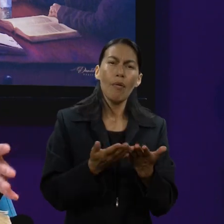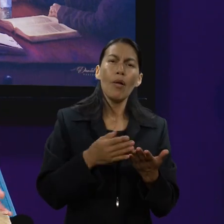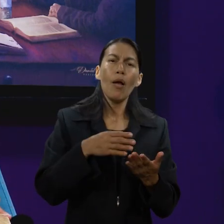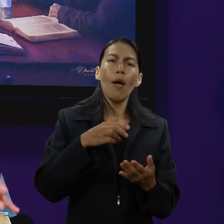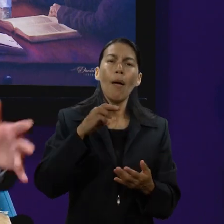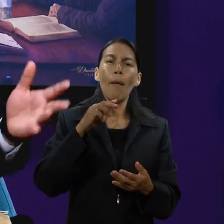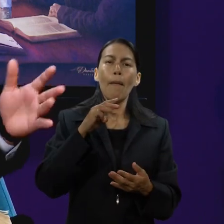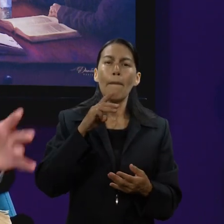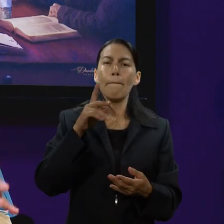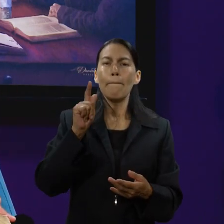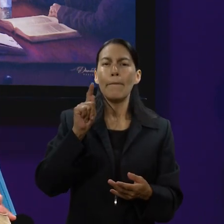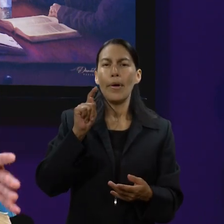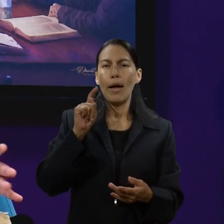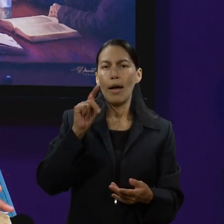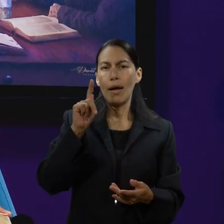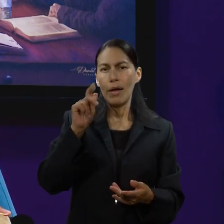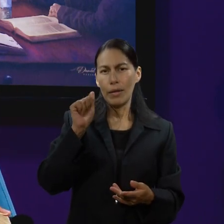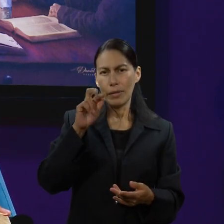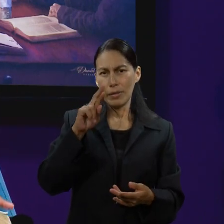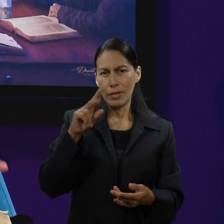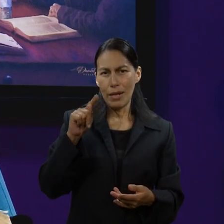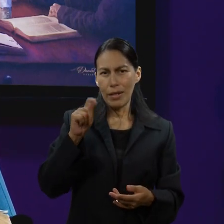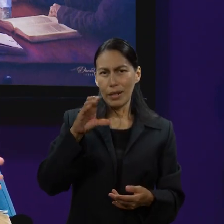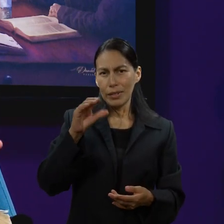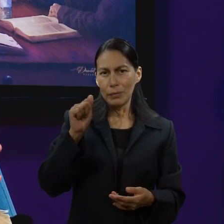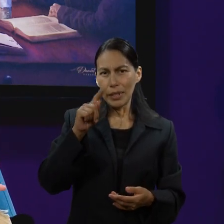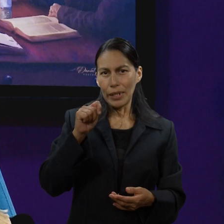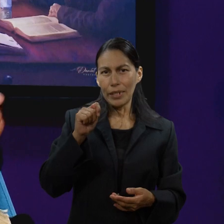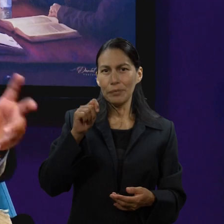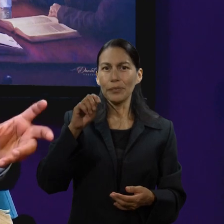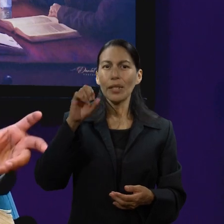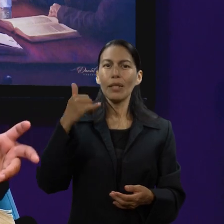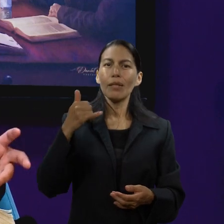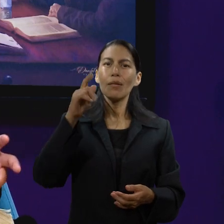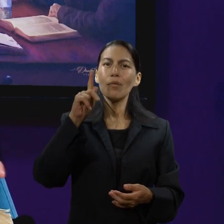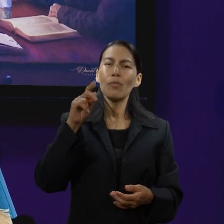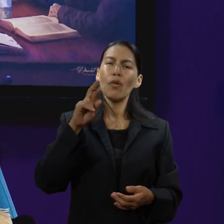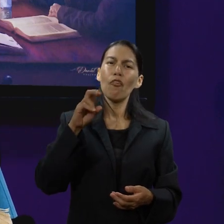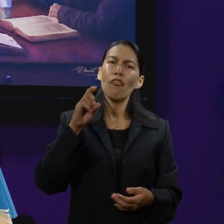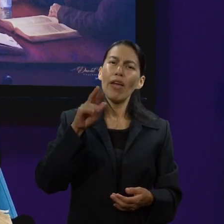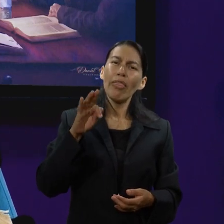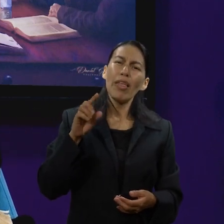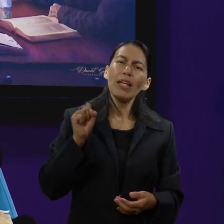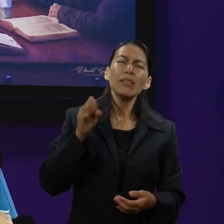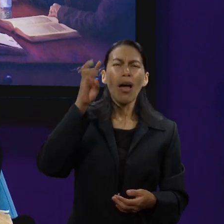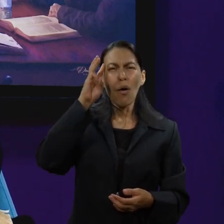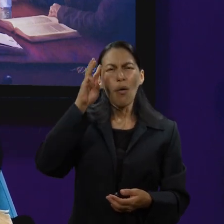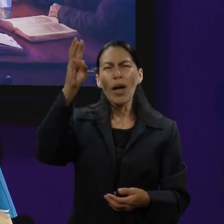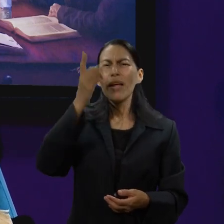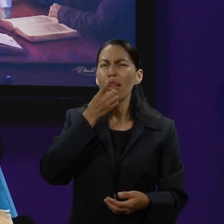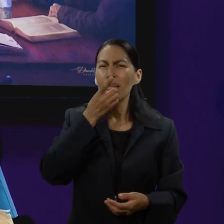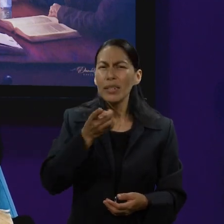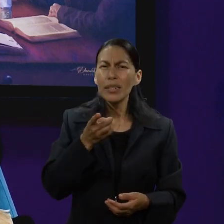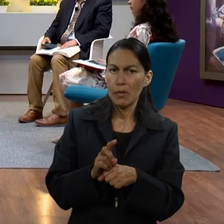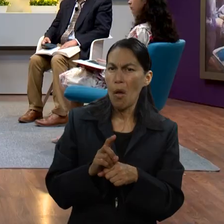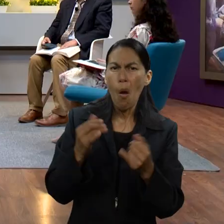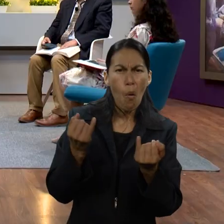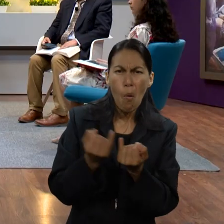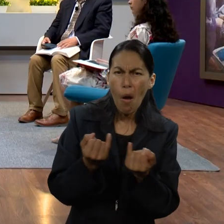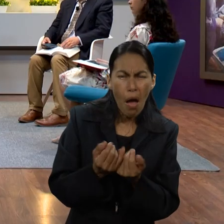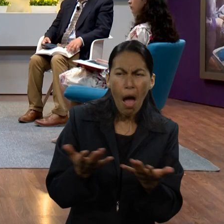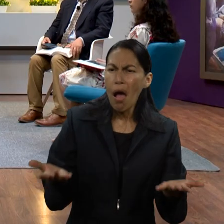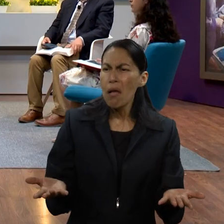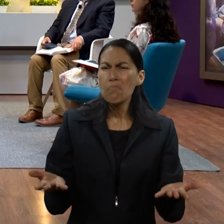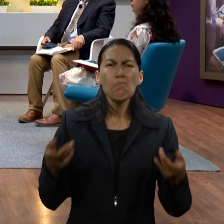Patriarcas y Profetas escrito por la señora Harmon de Guaidís en la página 154, lo parafraseo, ella menciona que fue un atardecer